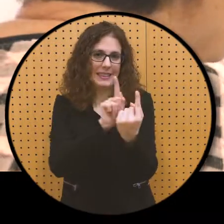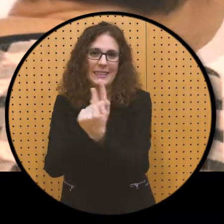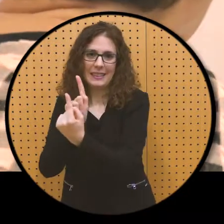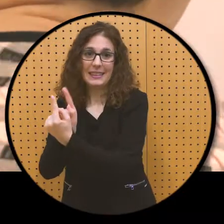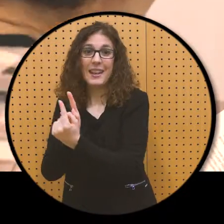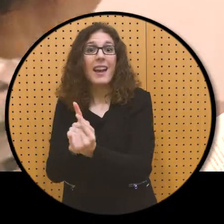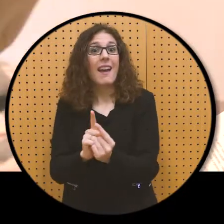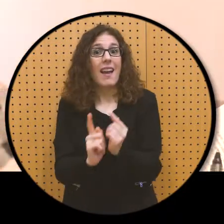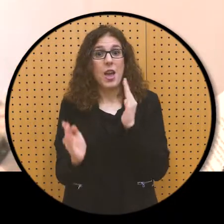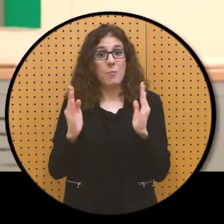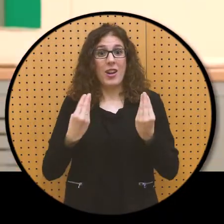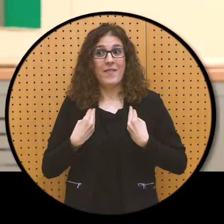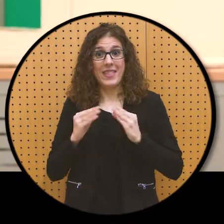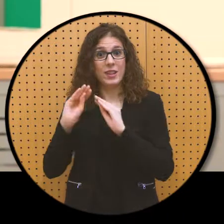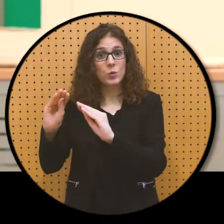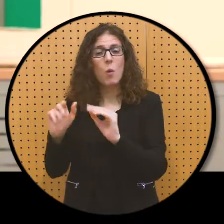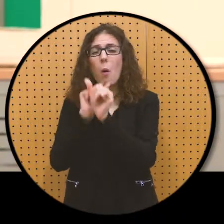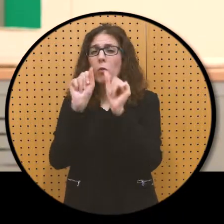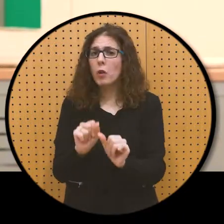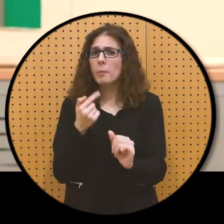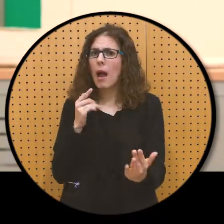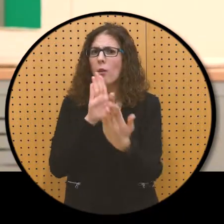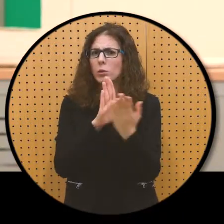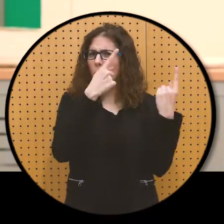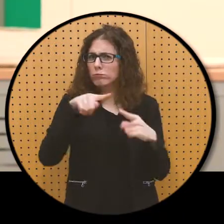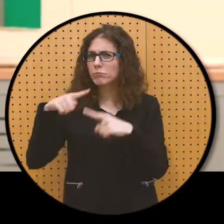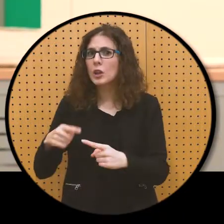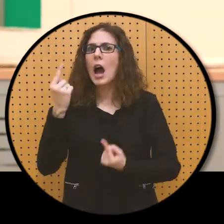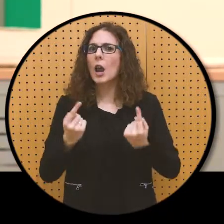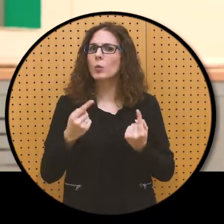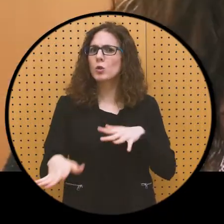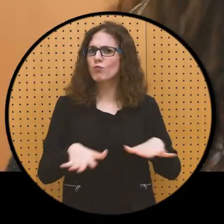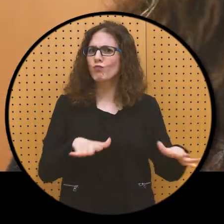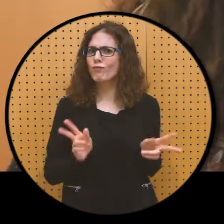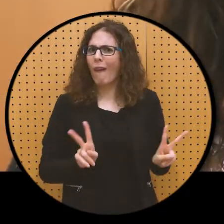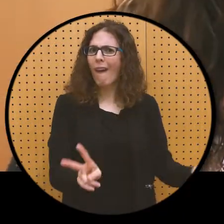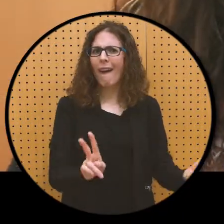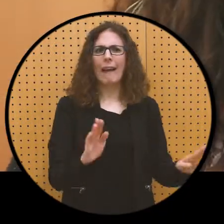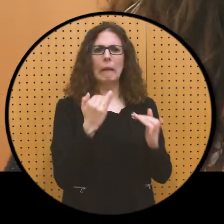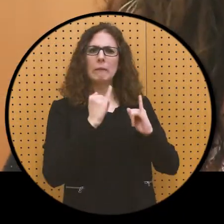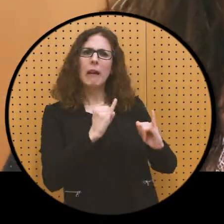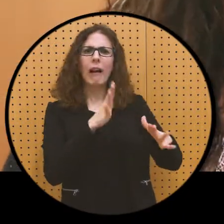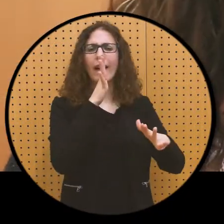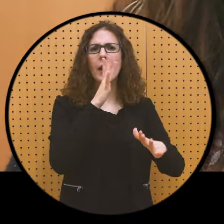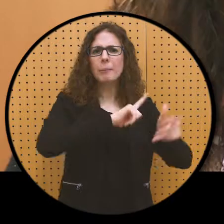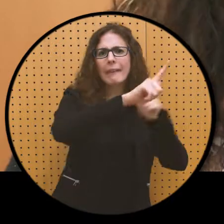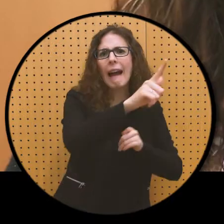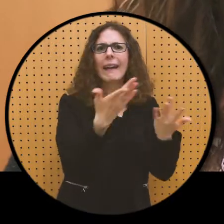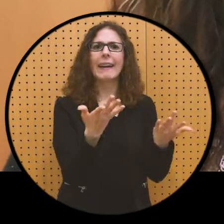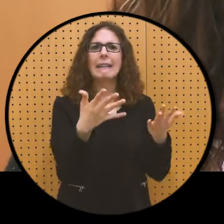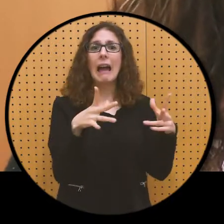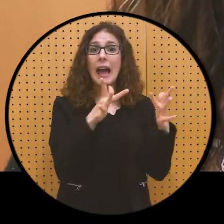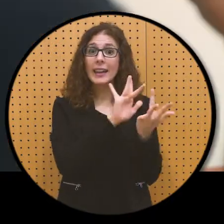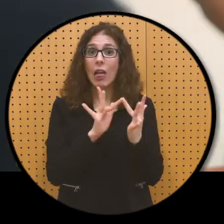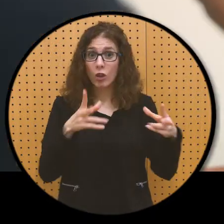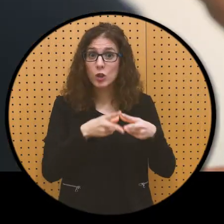hay muchas diferentes maneras de llevarla a cabo. Algunos mantienen una vida activa, salen, viajan, mantienen un contacto